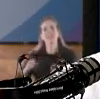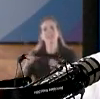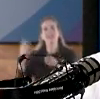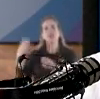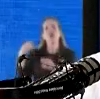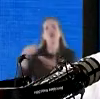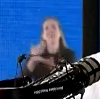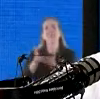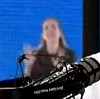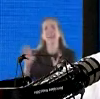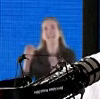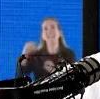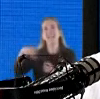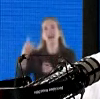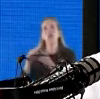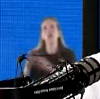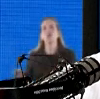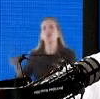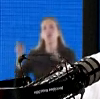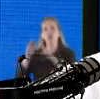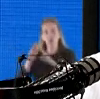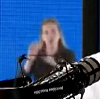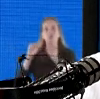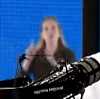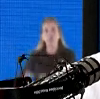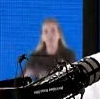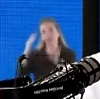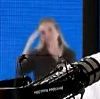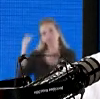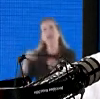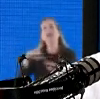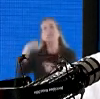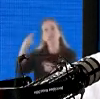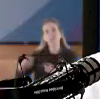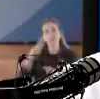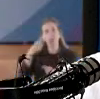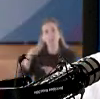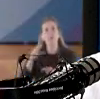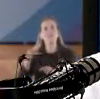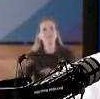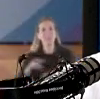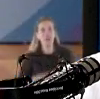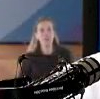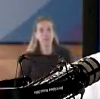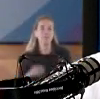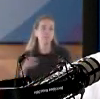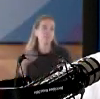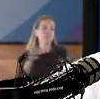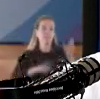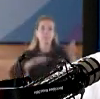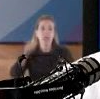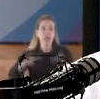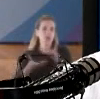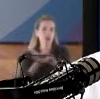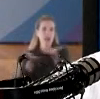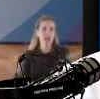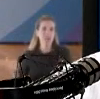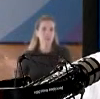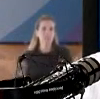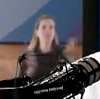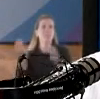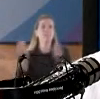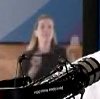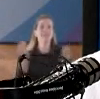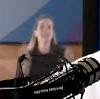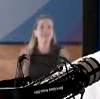que está planteado por la construcción de, digamos, instrumentos jurídicos nacionales que permitan regular